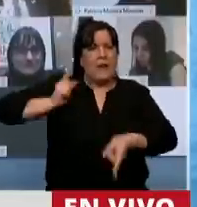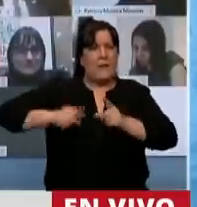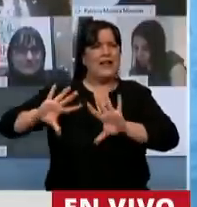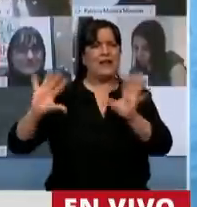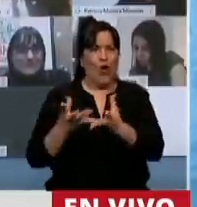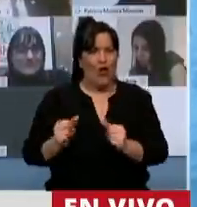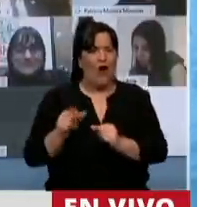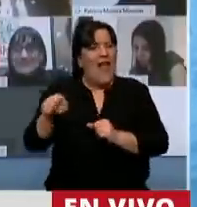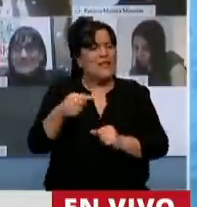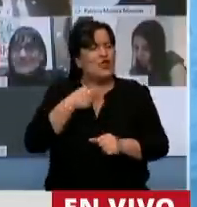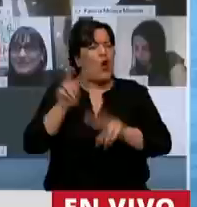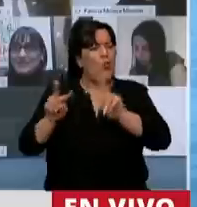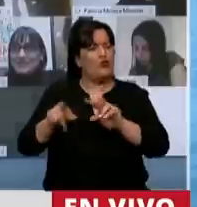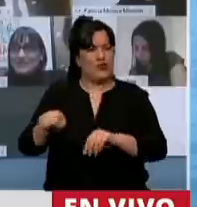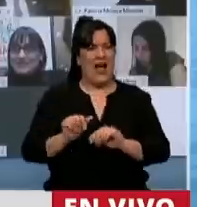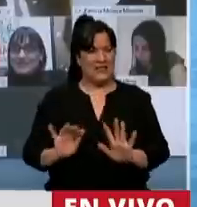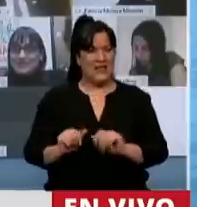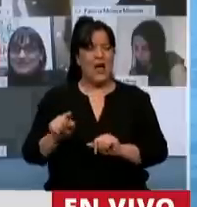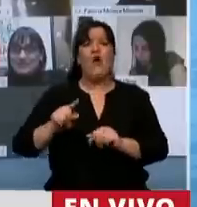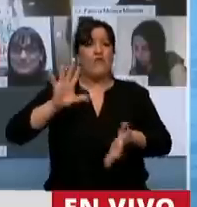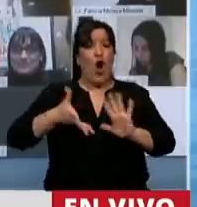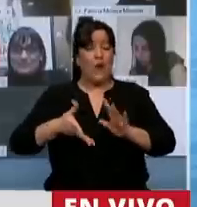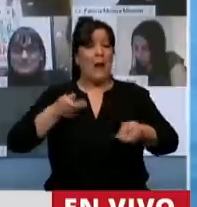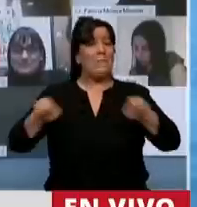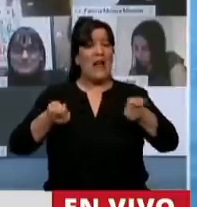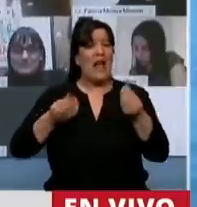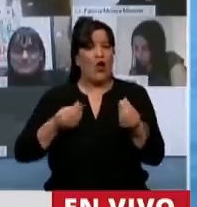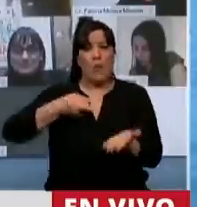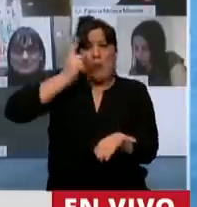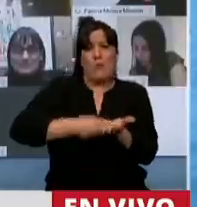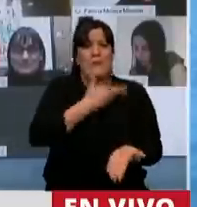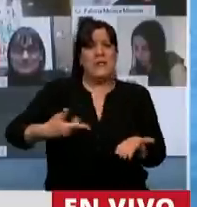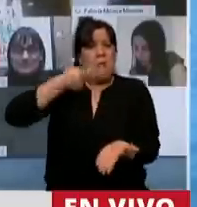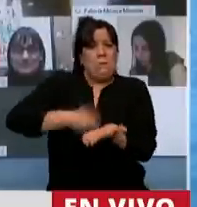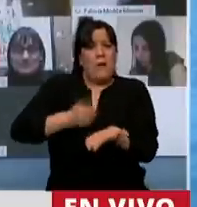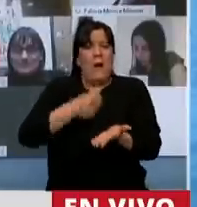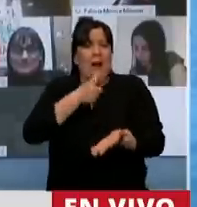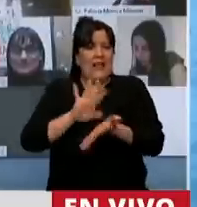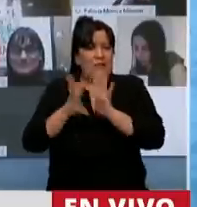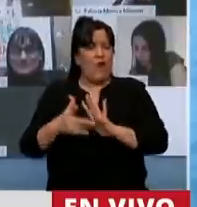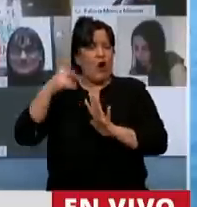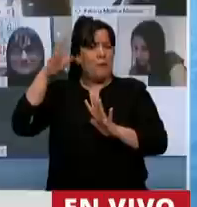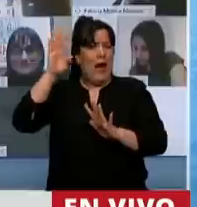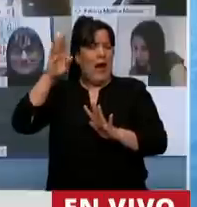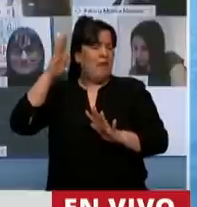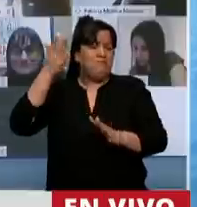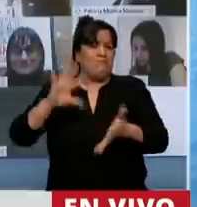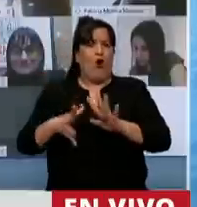es lo que están buscando. Están gobernando por decreto, como si estuviéramos en estado de sitio en la Argentina.